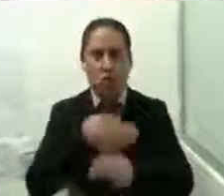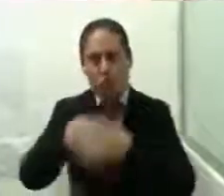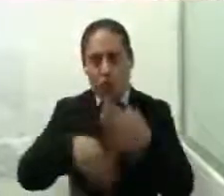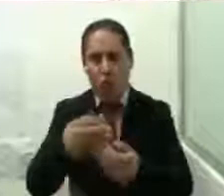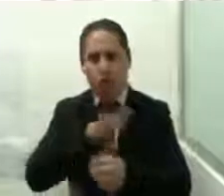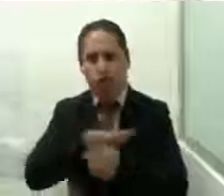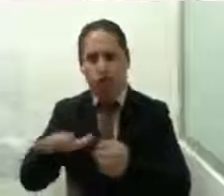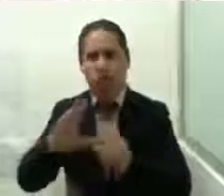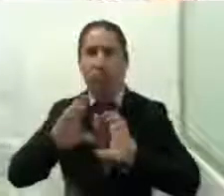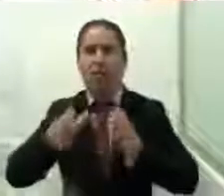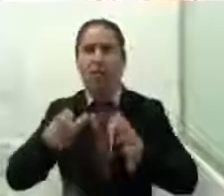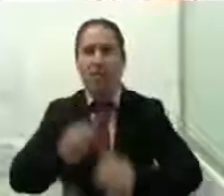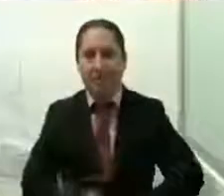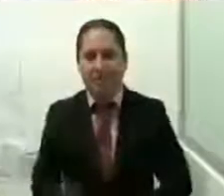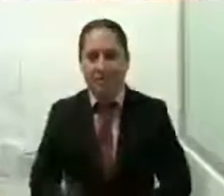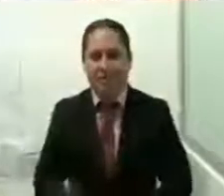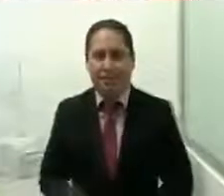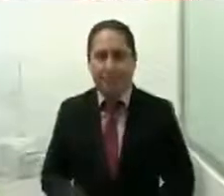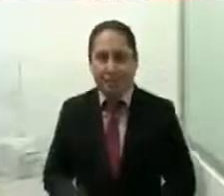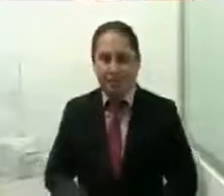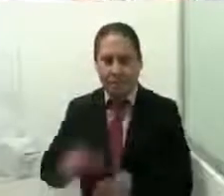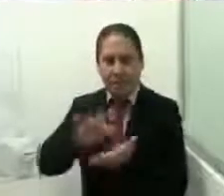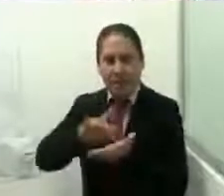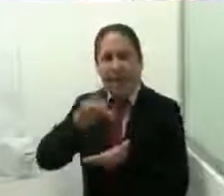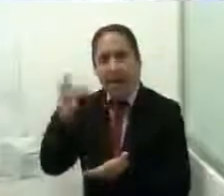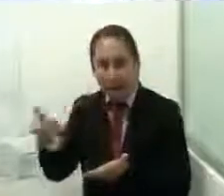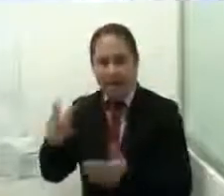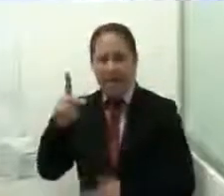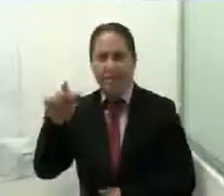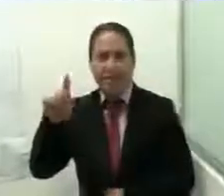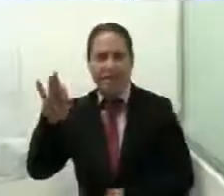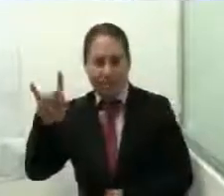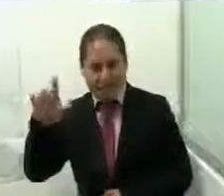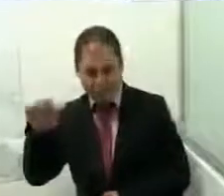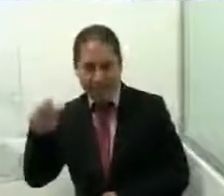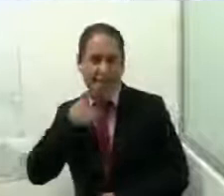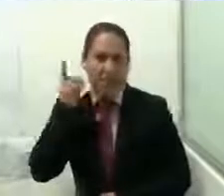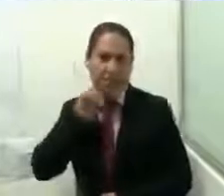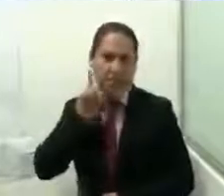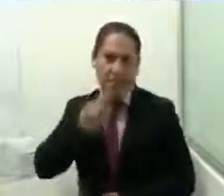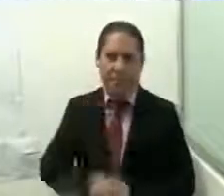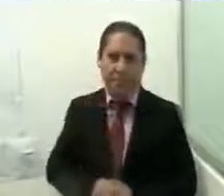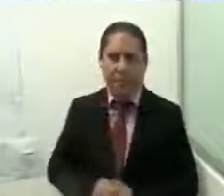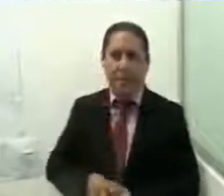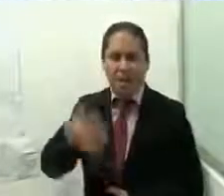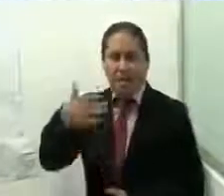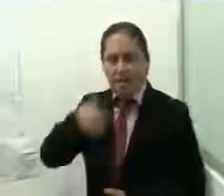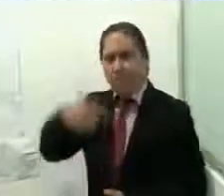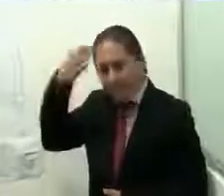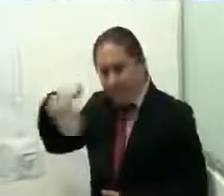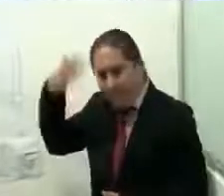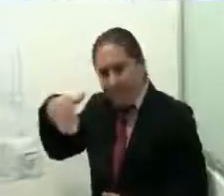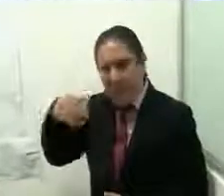Adelante. Gracias, diputada Patricia. Como es sabido, el 18 de noviembre del